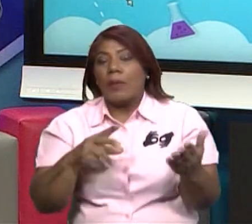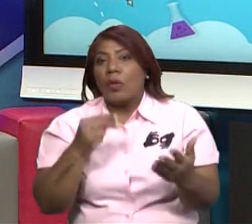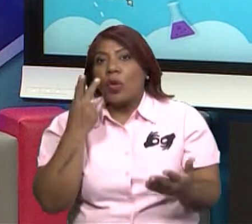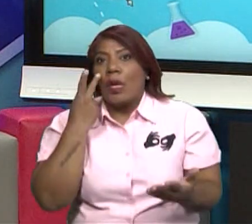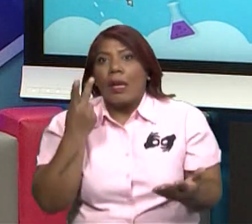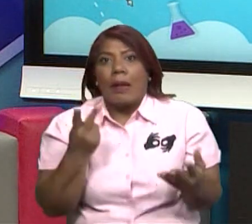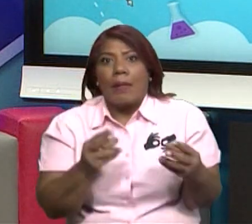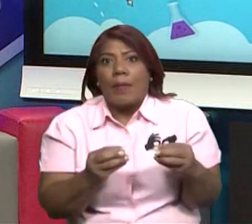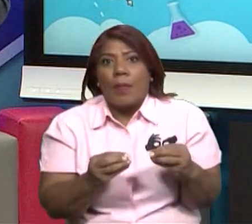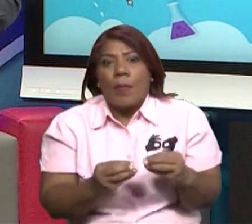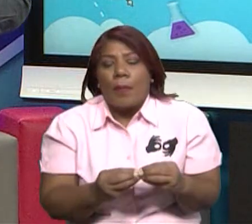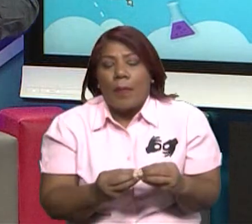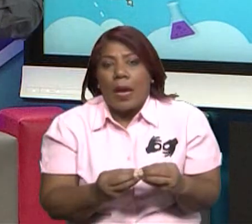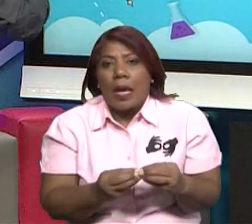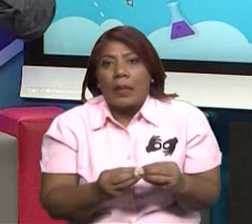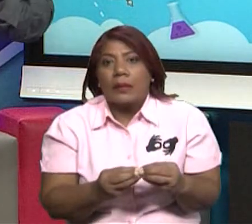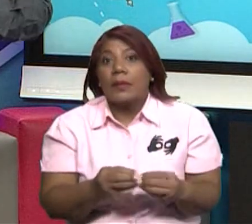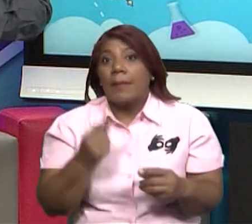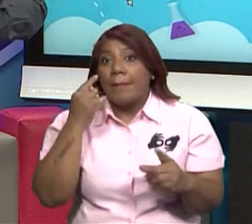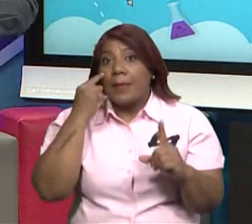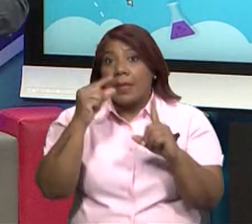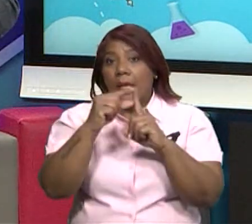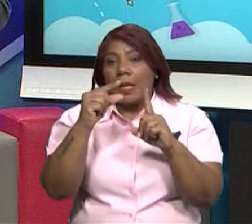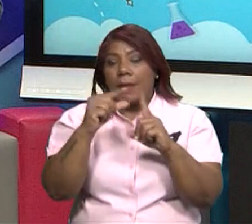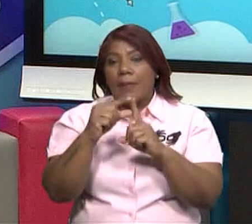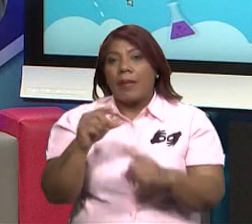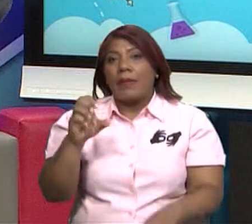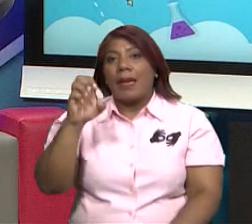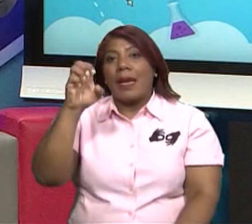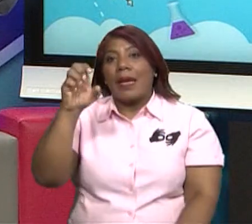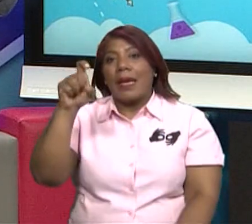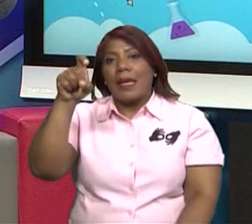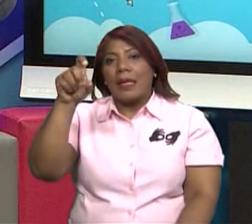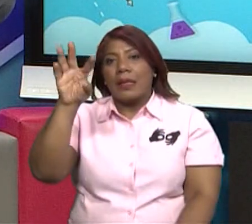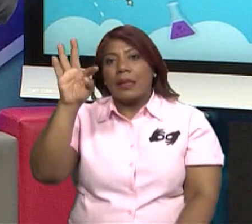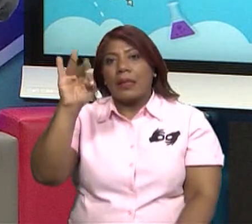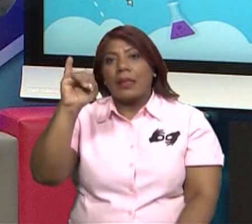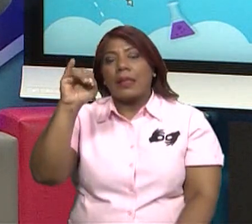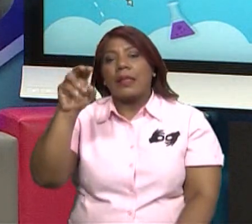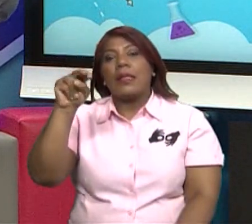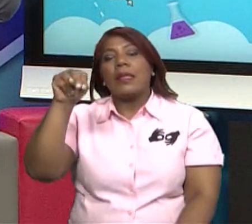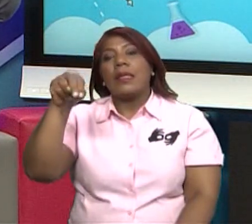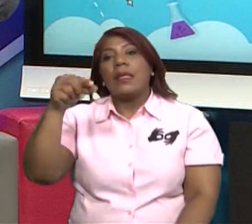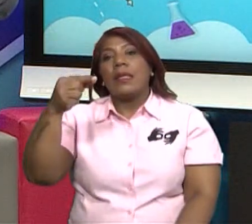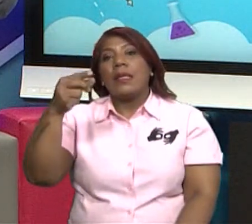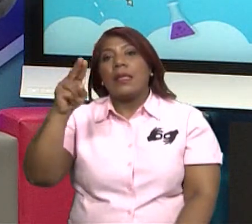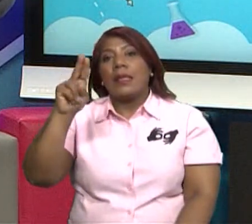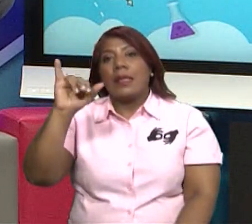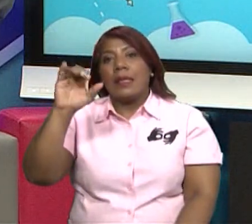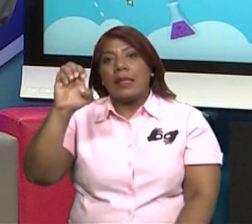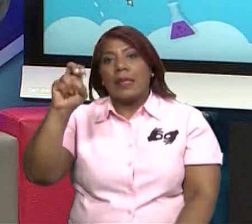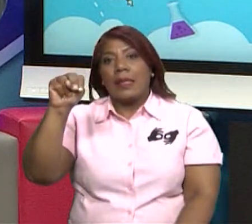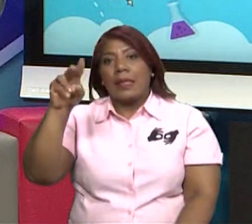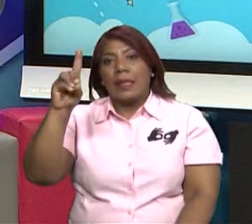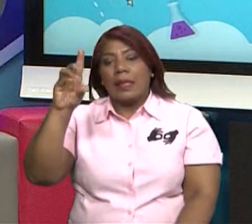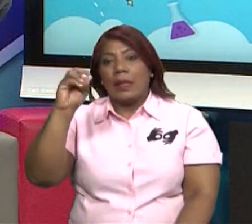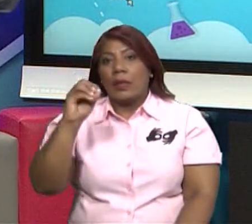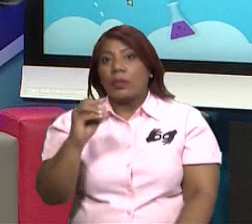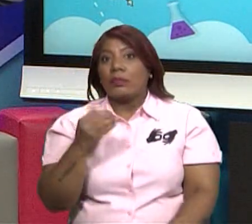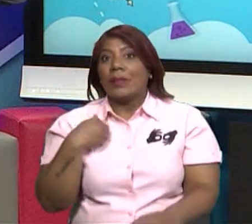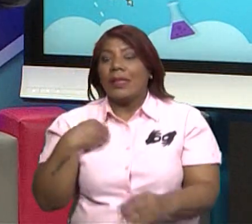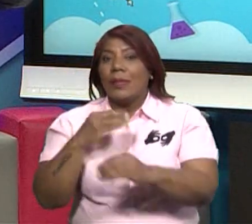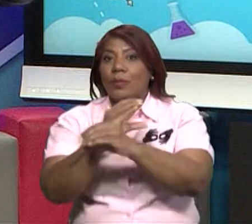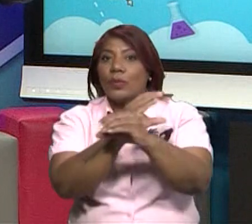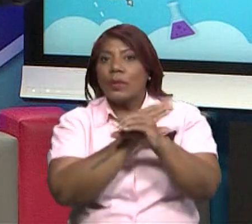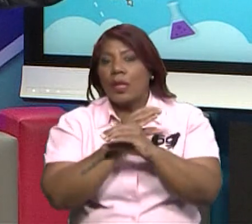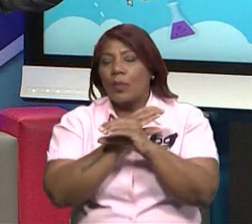¿Ya? Mira, es algo muy importante. Si nosotros nos descuidamos, muchas de las especies que